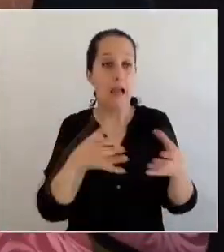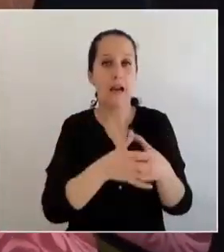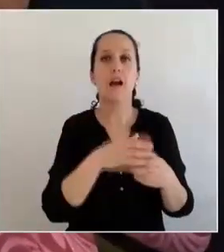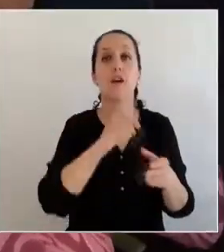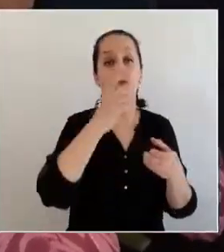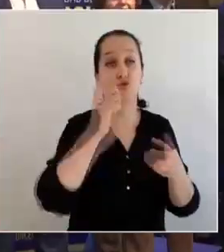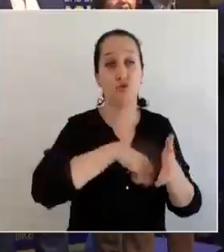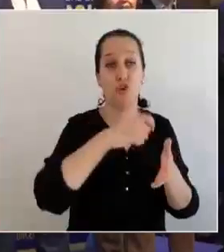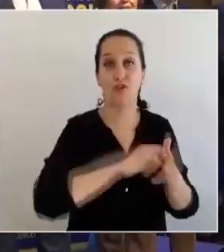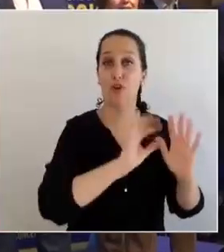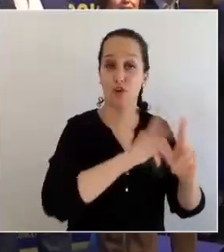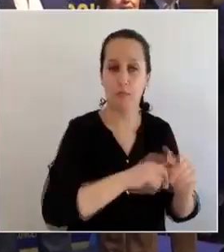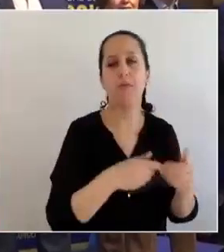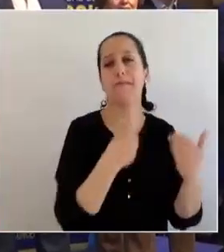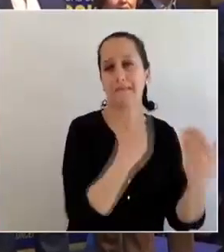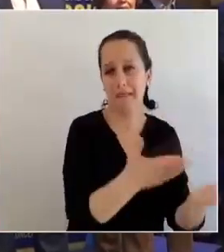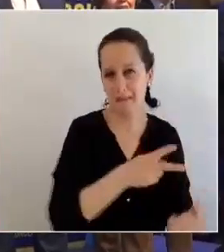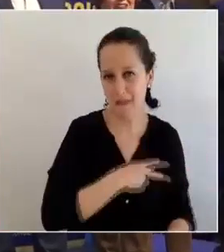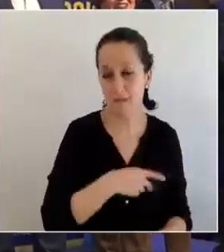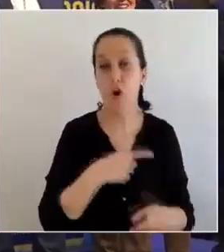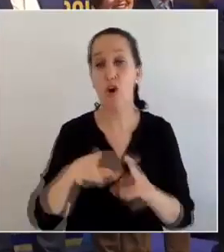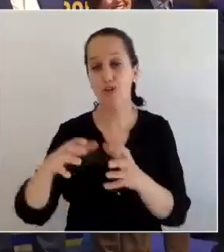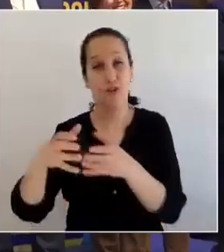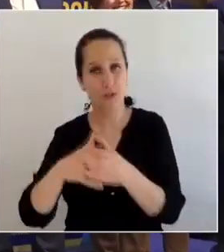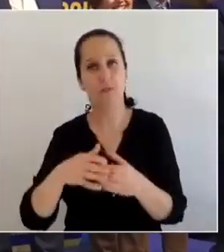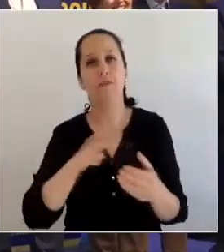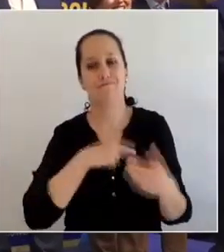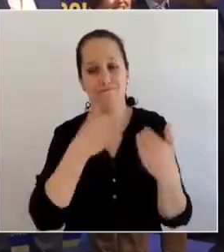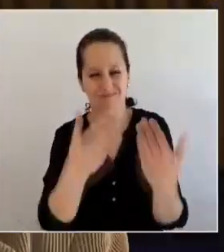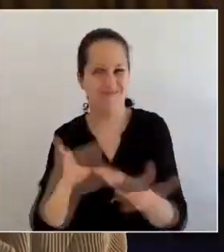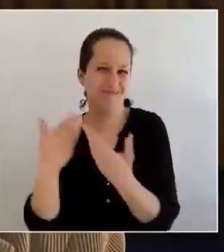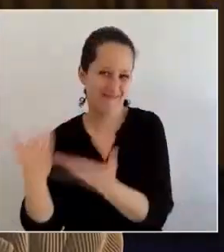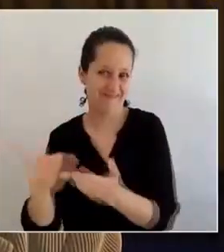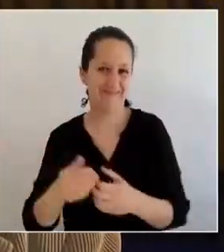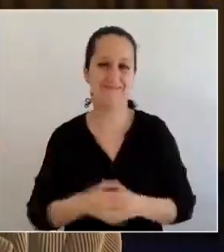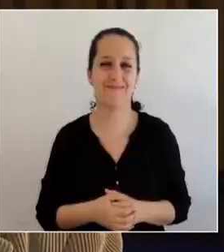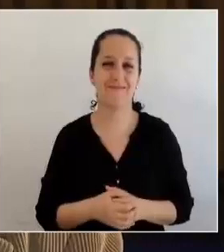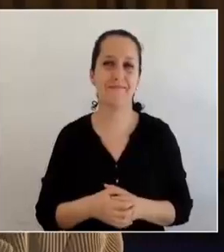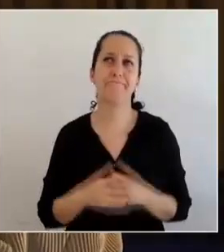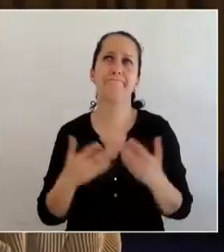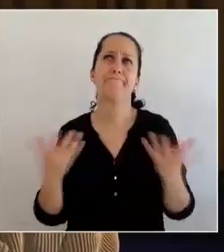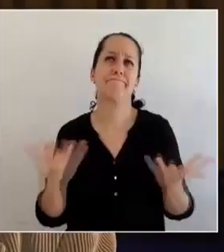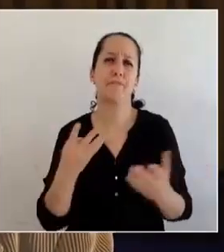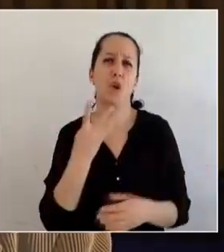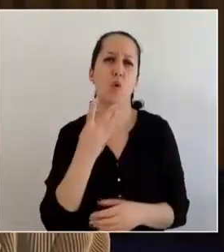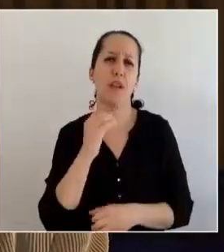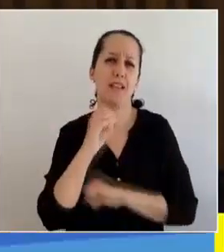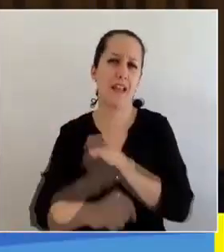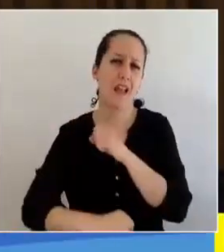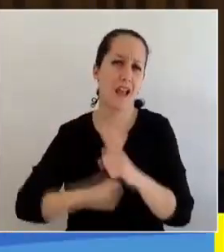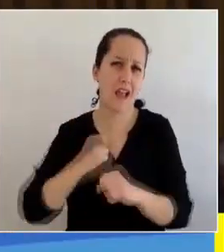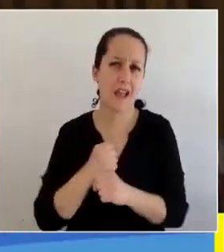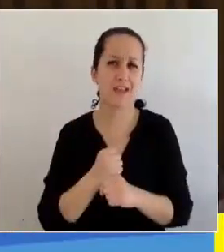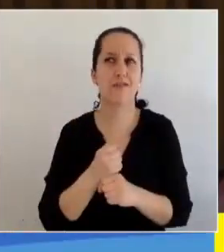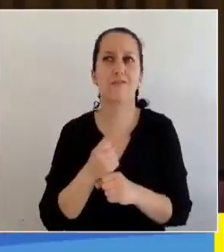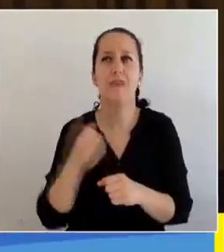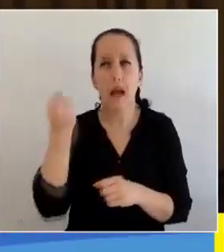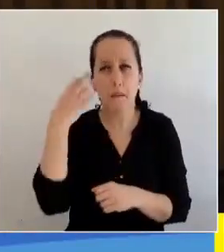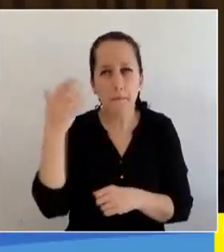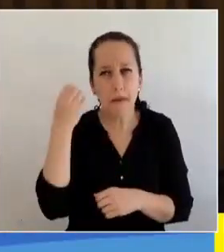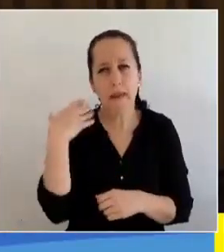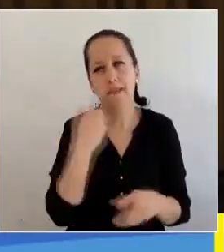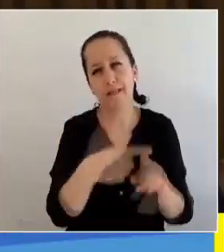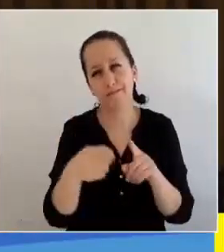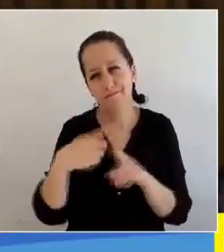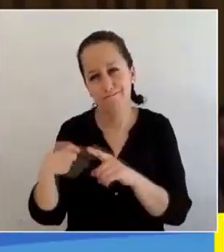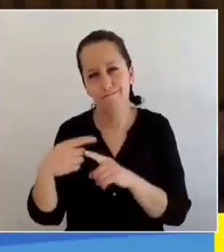cada una de sus asociadas y asociados. Cosas que ocurren en 40 años, en que uno aprende